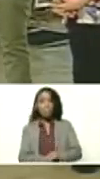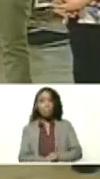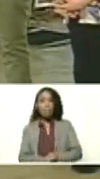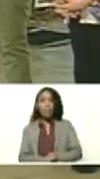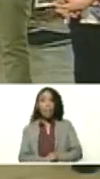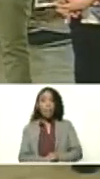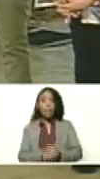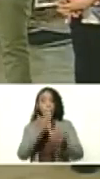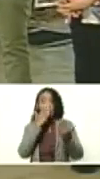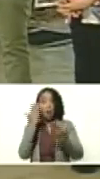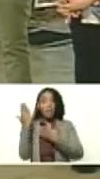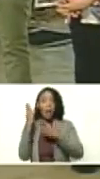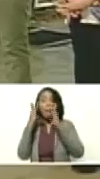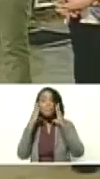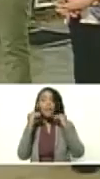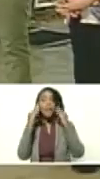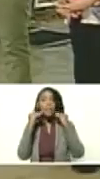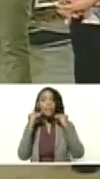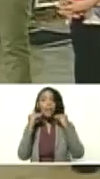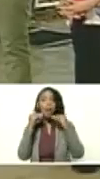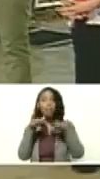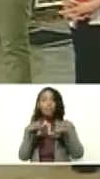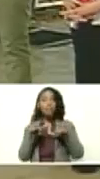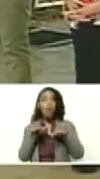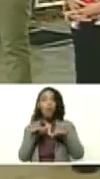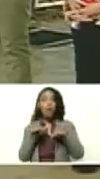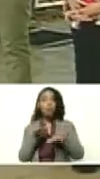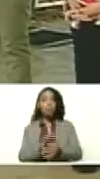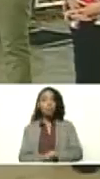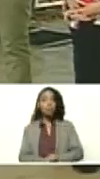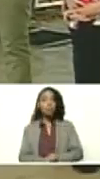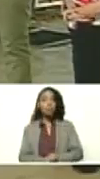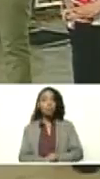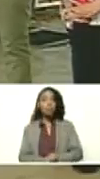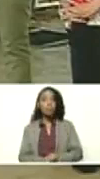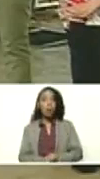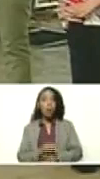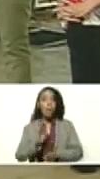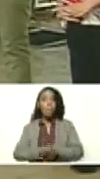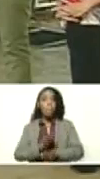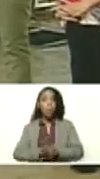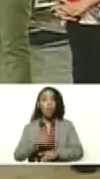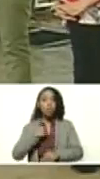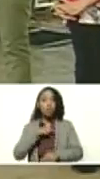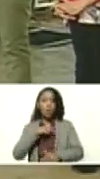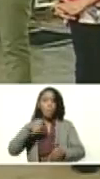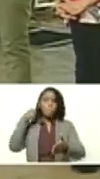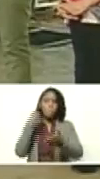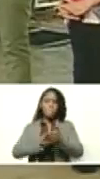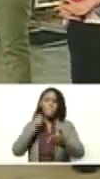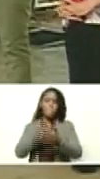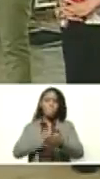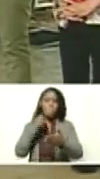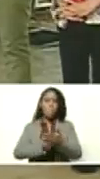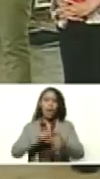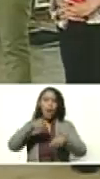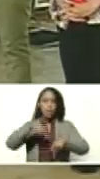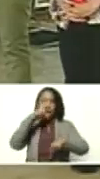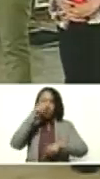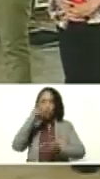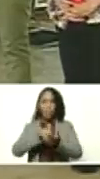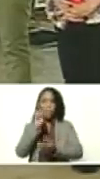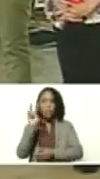vamos a ver una experiencia maravillosa. Porque estamos empeñados en este año, 2022,